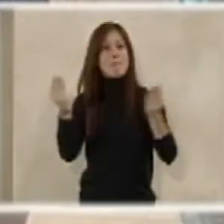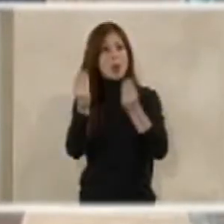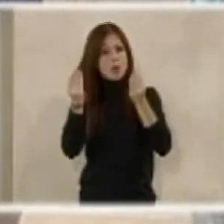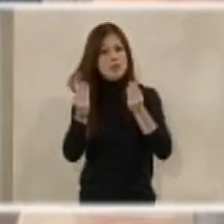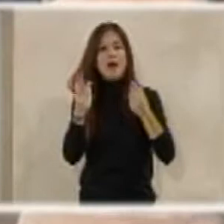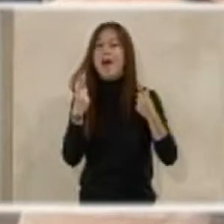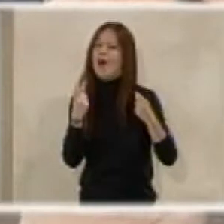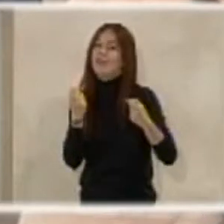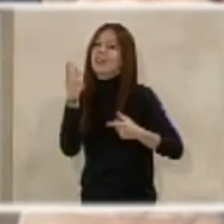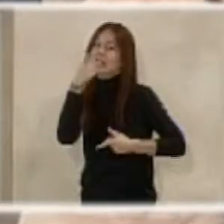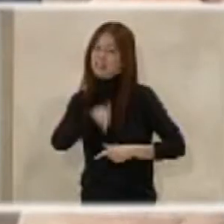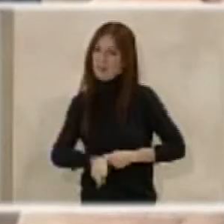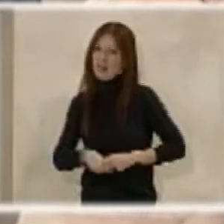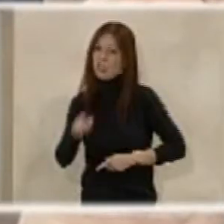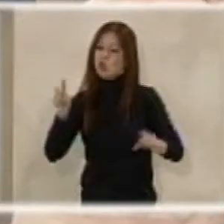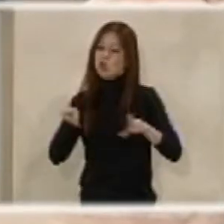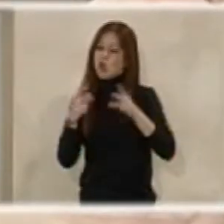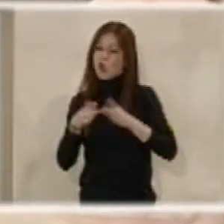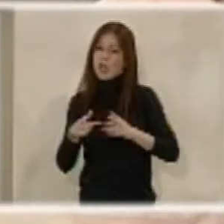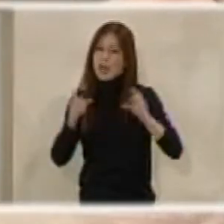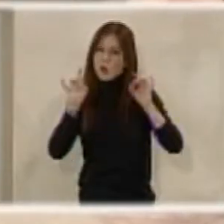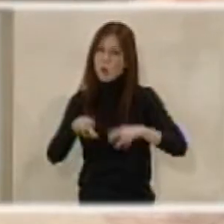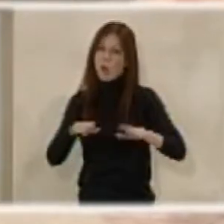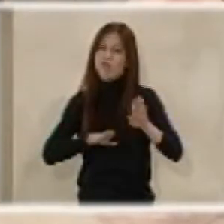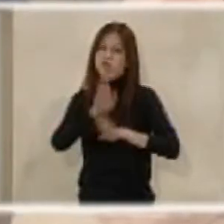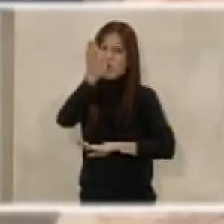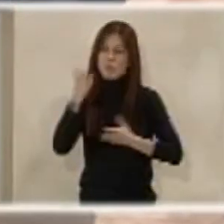es que llegue también la recuperación social. Muchas gracias.